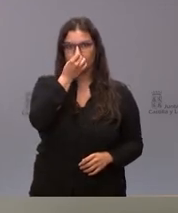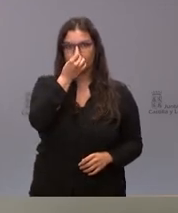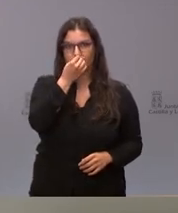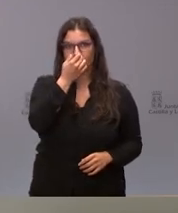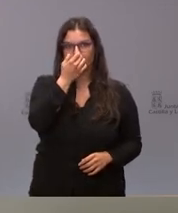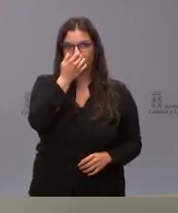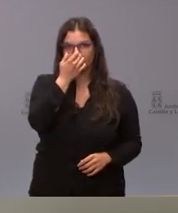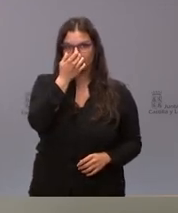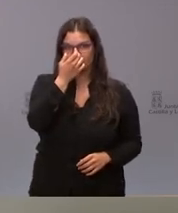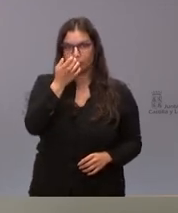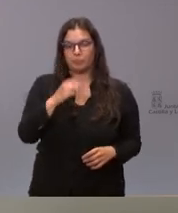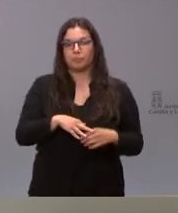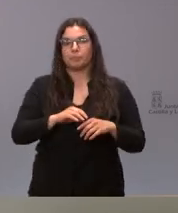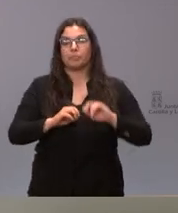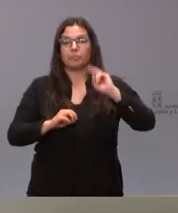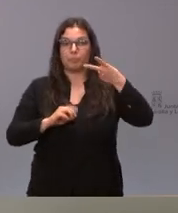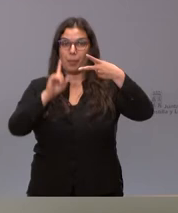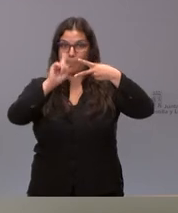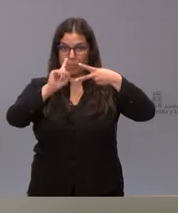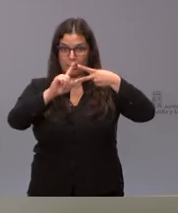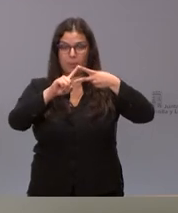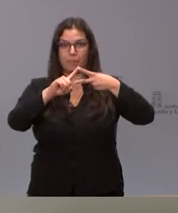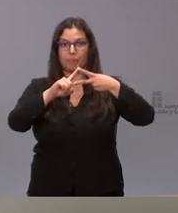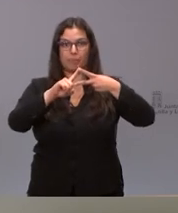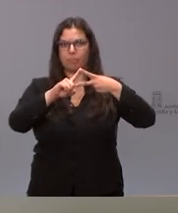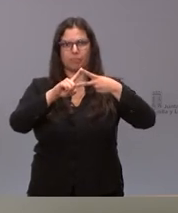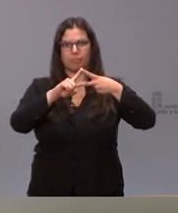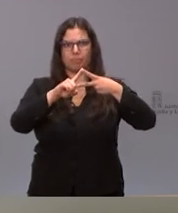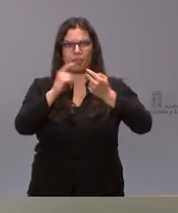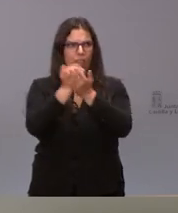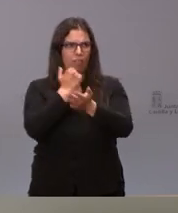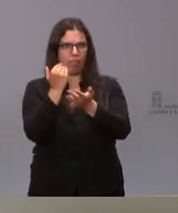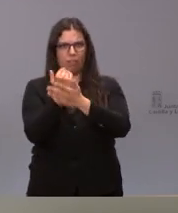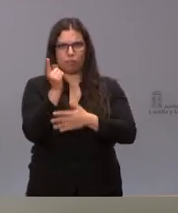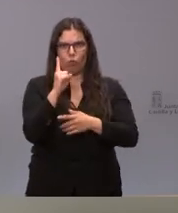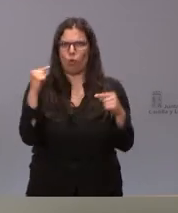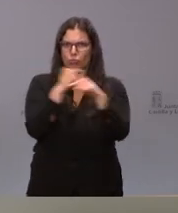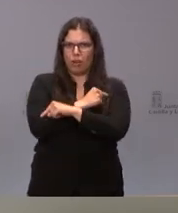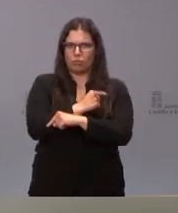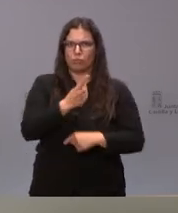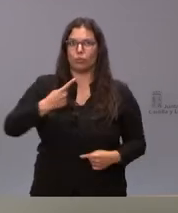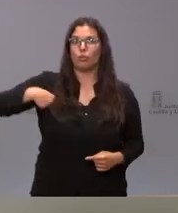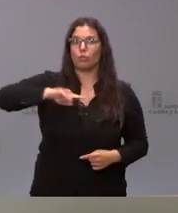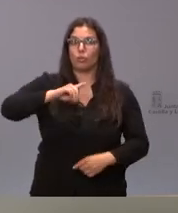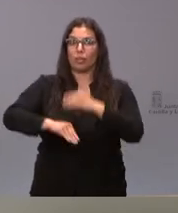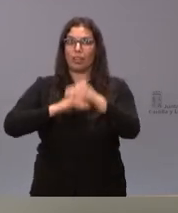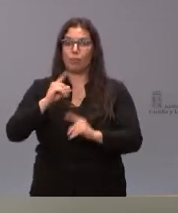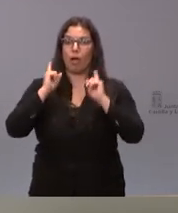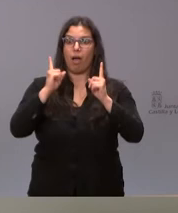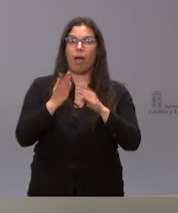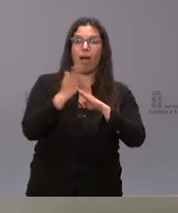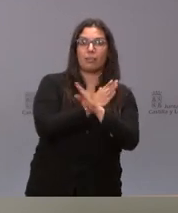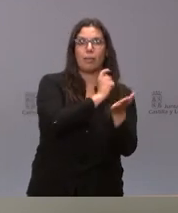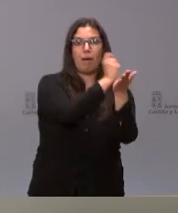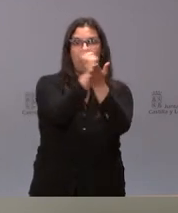sobre la primera de las cuestiones todo lo contrario de hacer caja lo que estamos haciendo es anticipar los pagos que hemos hecho en el